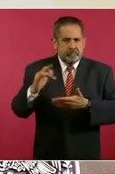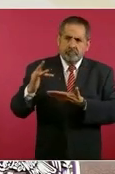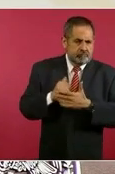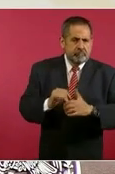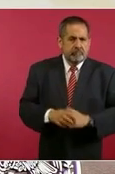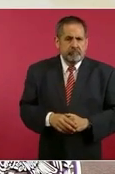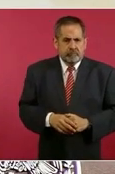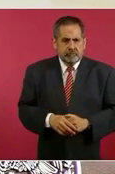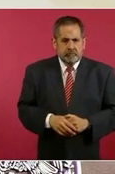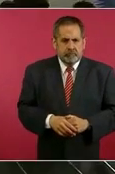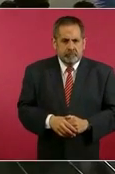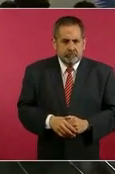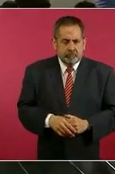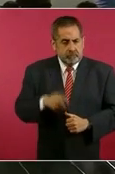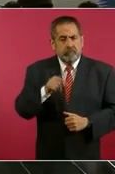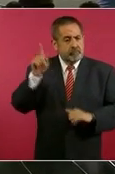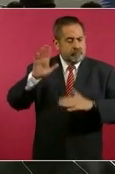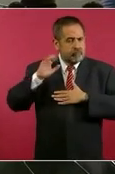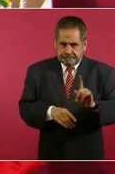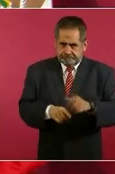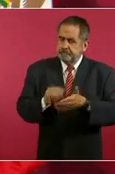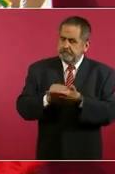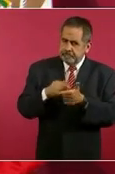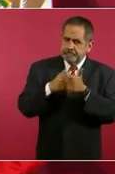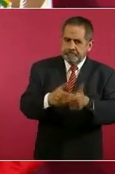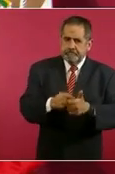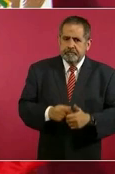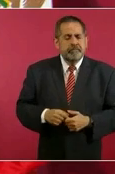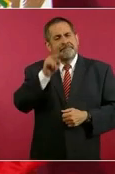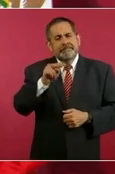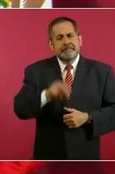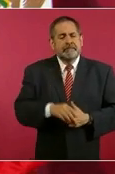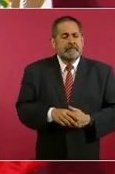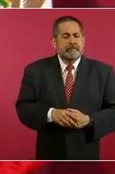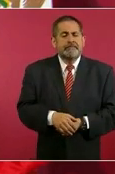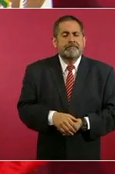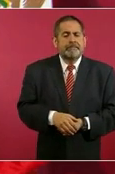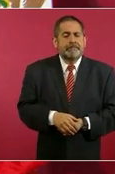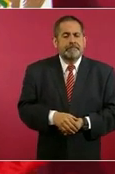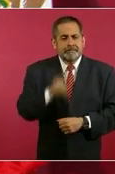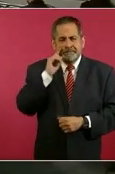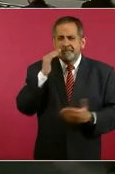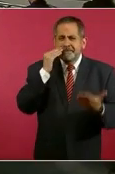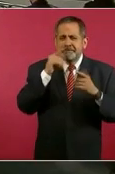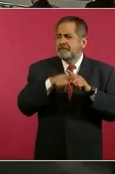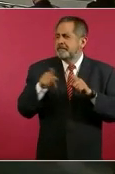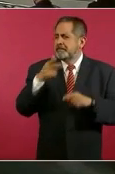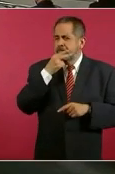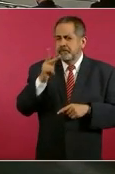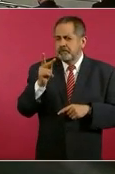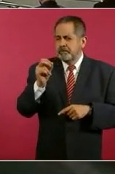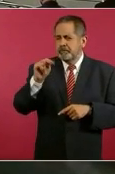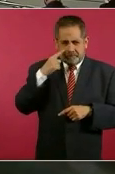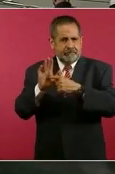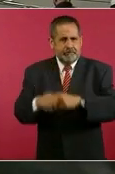sí, sí. Pero, sí, hay ese compromiso. Sí, pero no hay carpetazo. Ayer también vi un, un, este, un Face de este Poncho. Me lo vas a